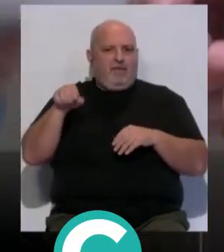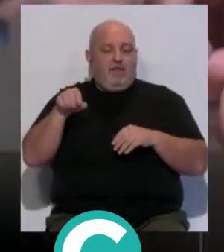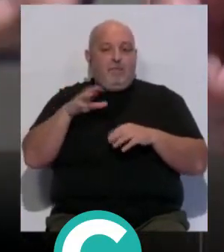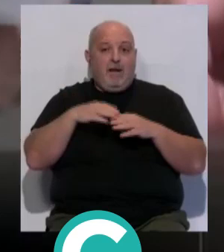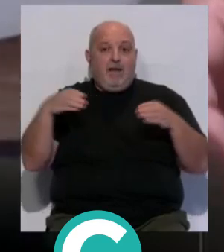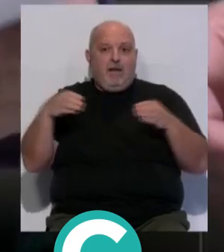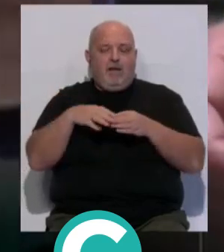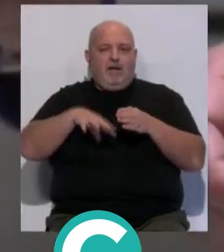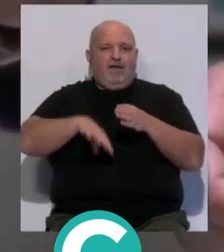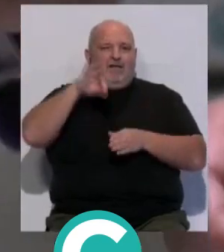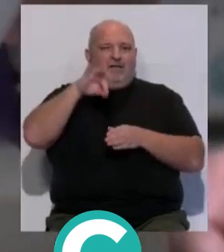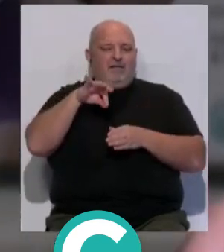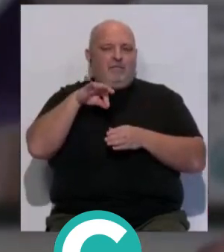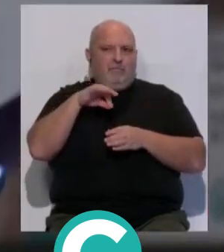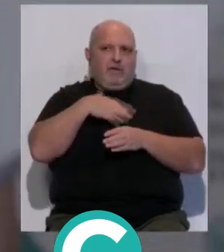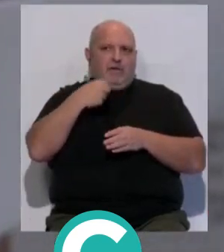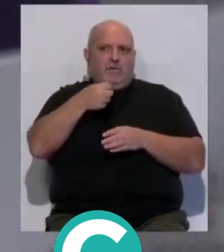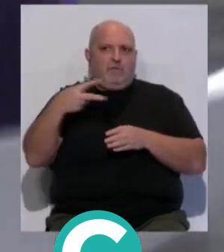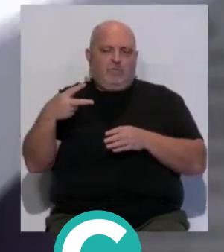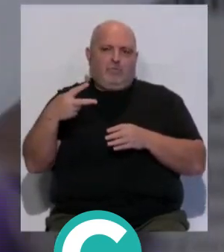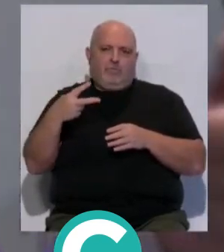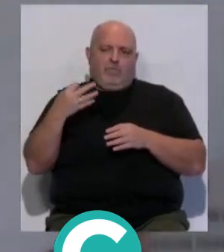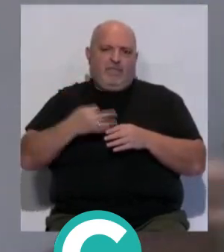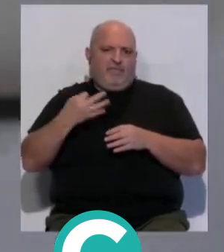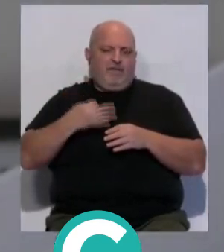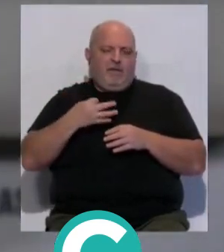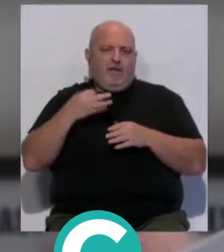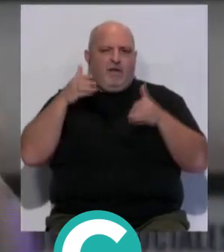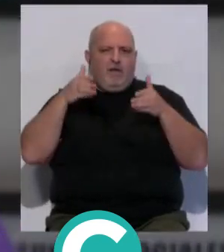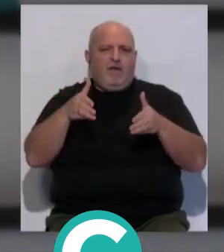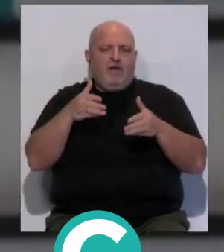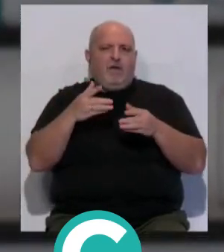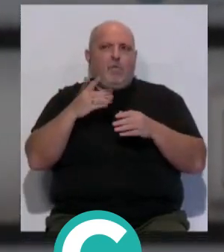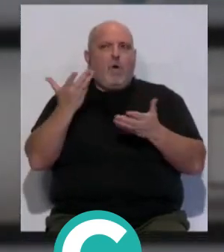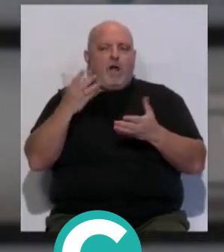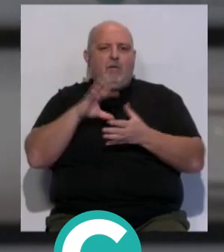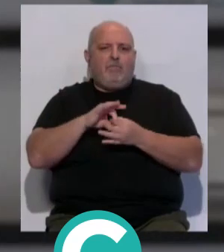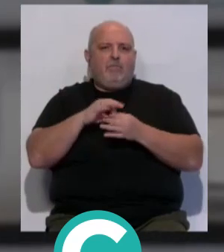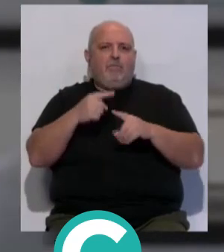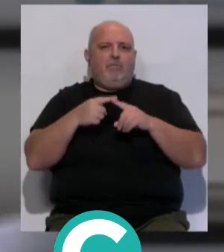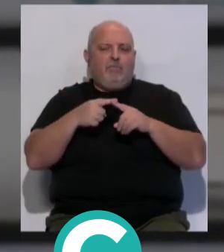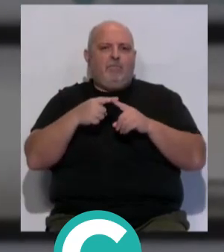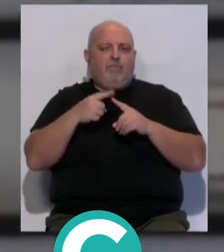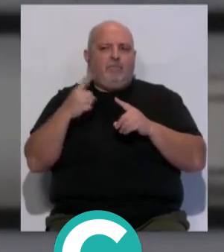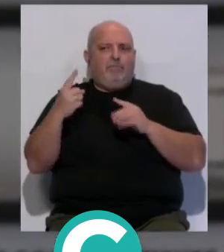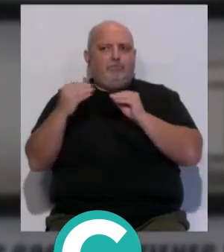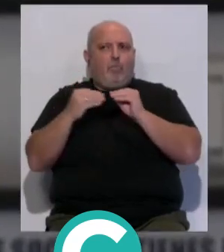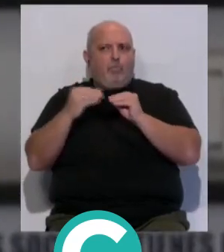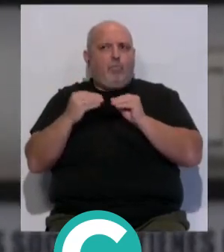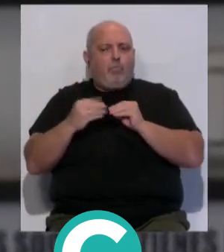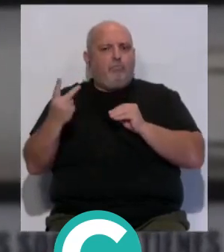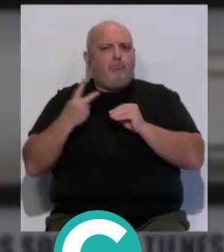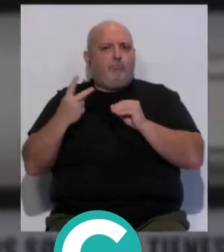para la formación andalucista de izquierdas resultaría muy conveniente, atendiendo además a los principios que comparten y a la sintonía existente